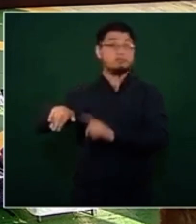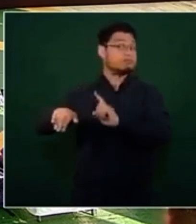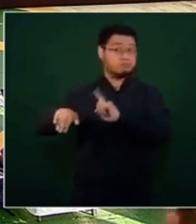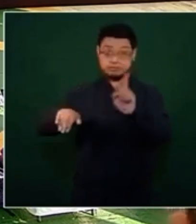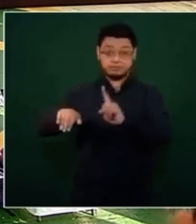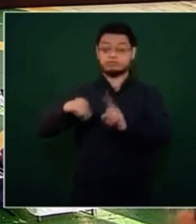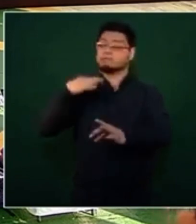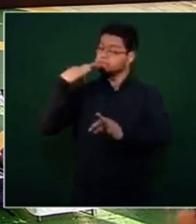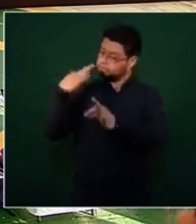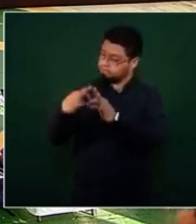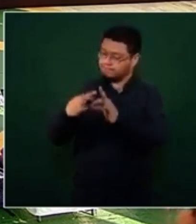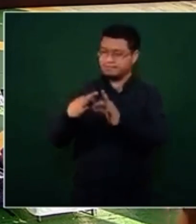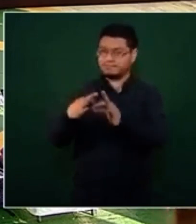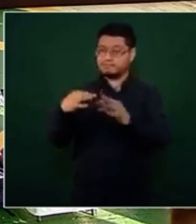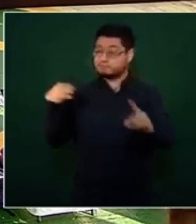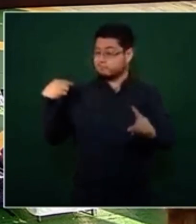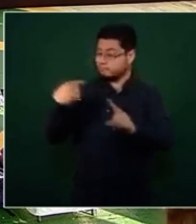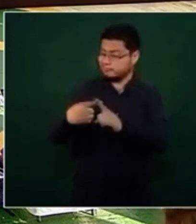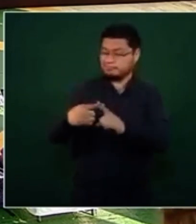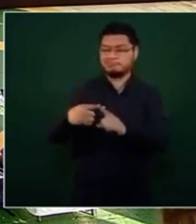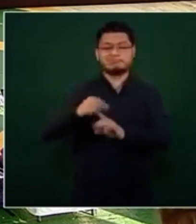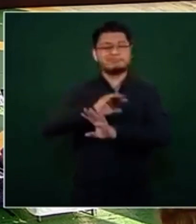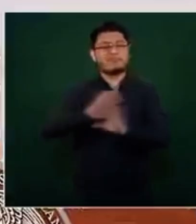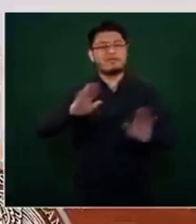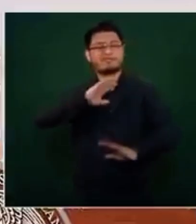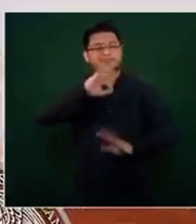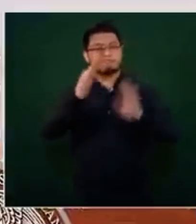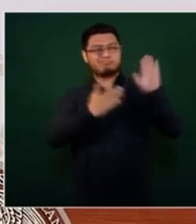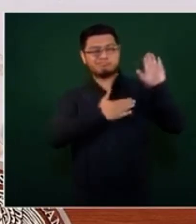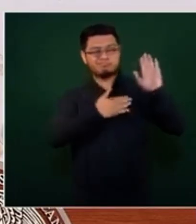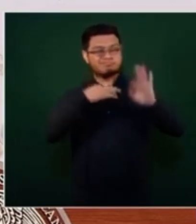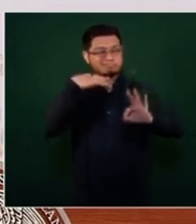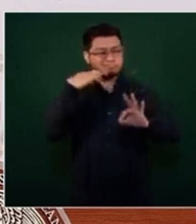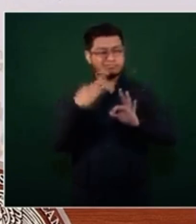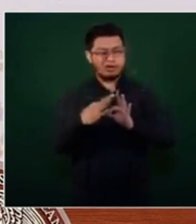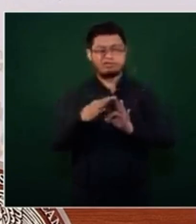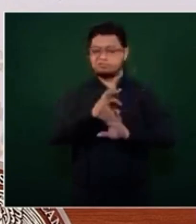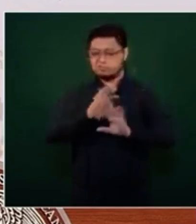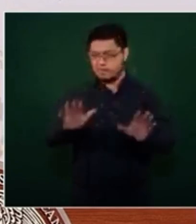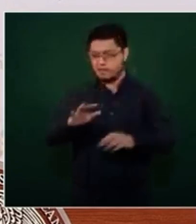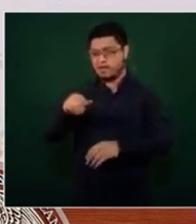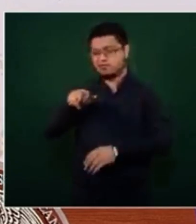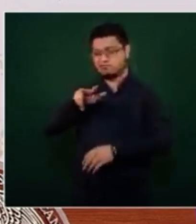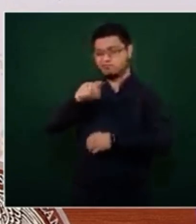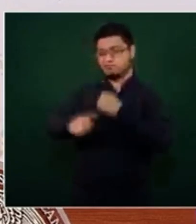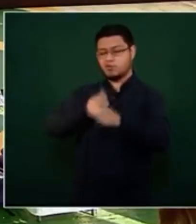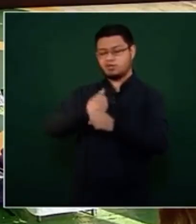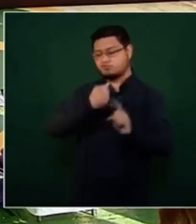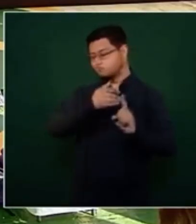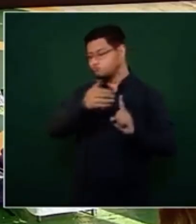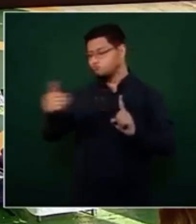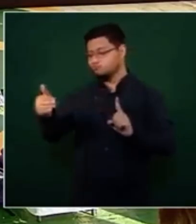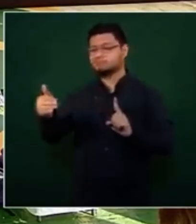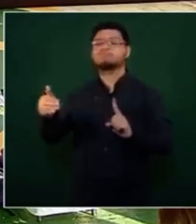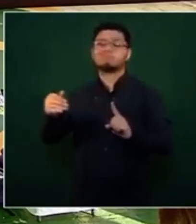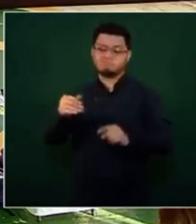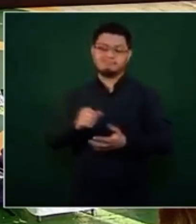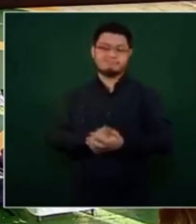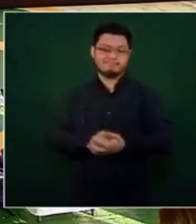Por hoy, meta cumplida, hemos vacunado a las personas adultas mayores de 18 años. Muchas gracias, presidente.